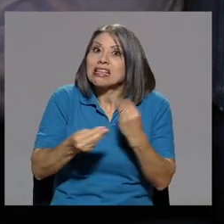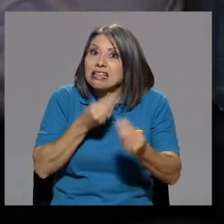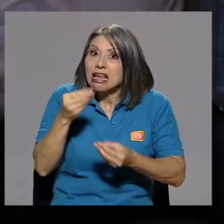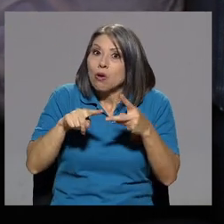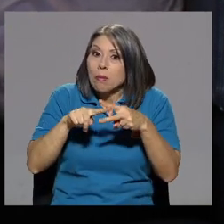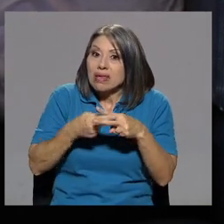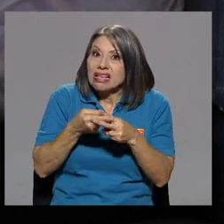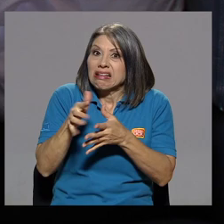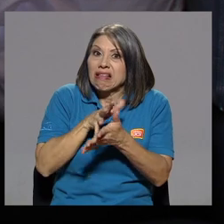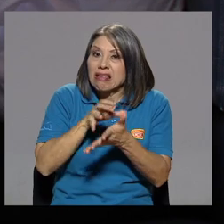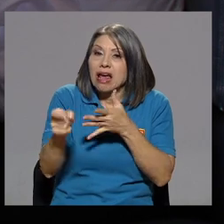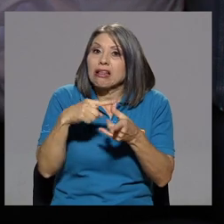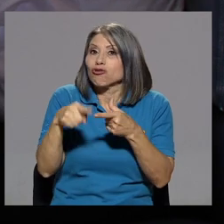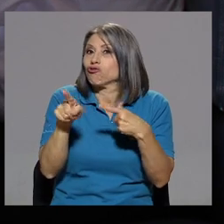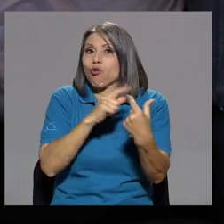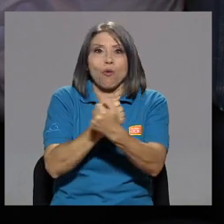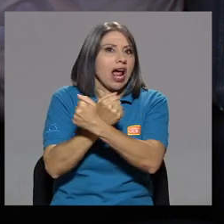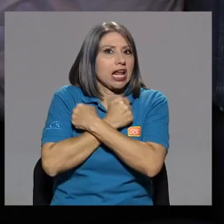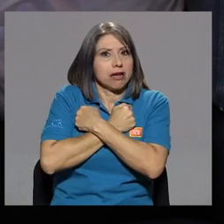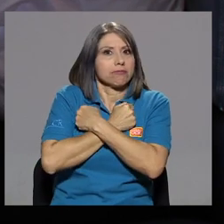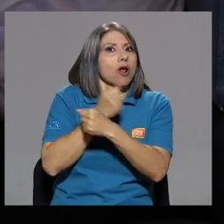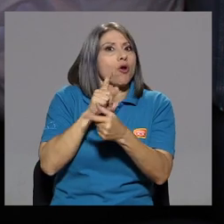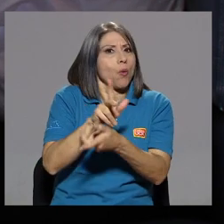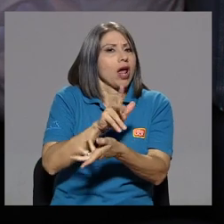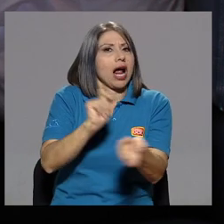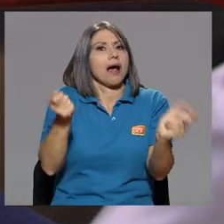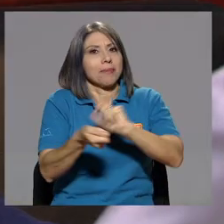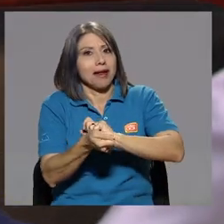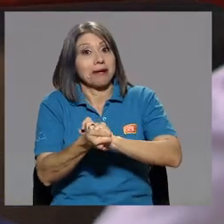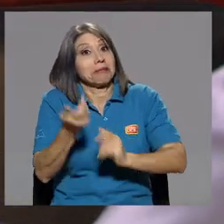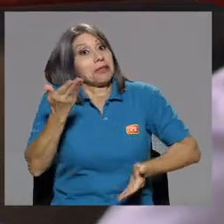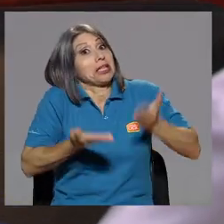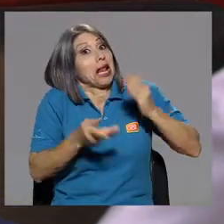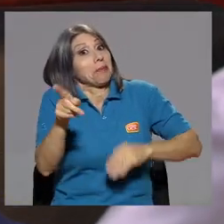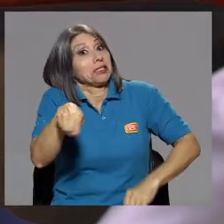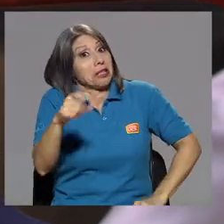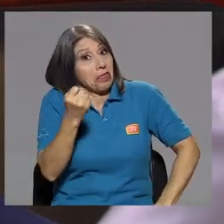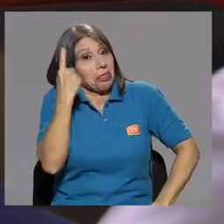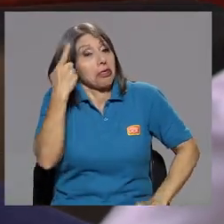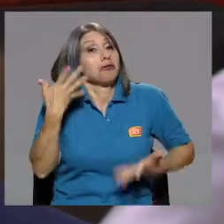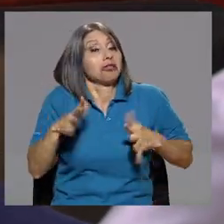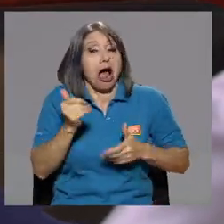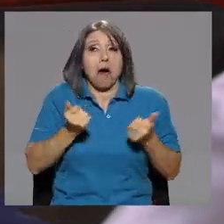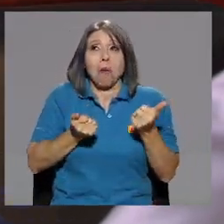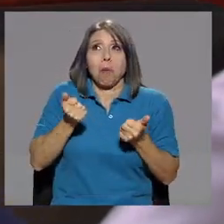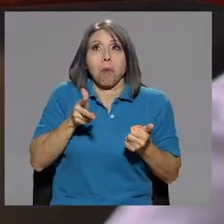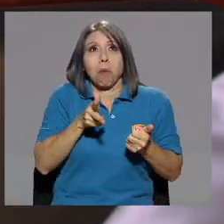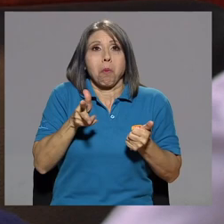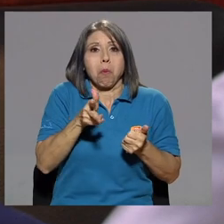voy a querer, lo voy a cambiar. Entonces, Carlos Alberto seguro entendió porque ya está caminando bien.